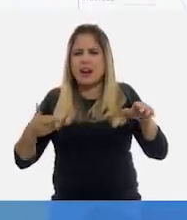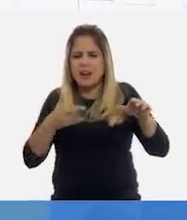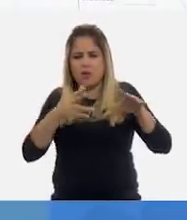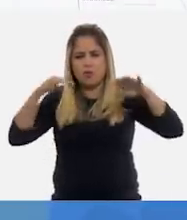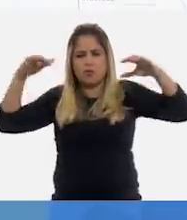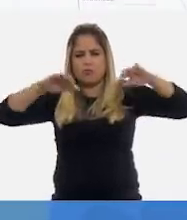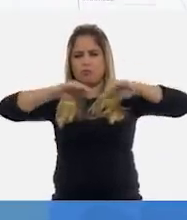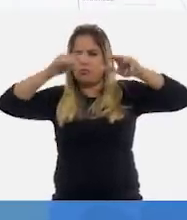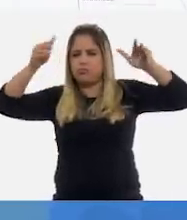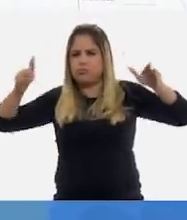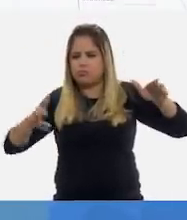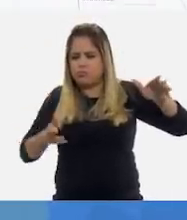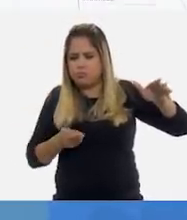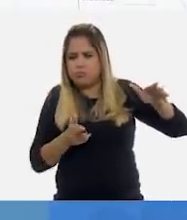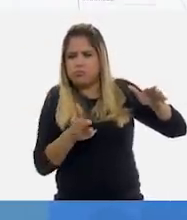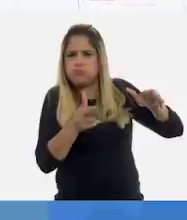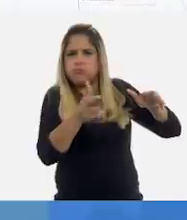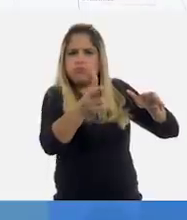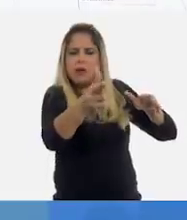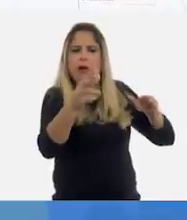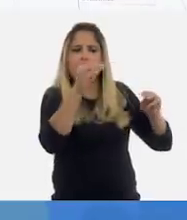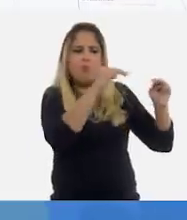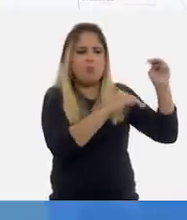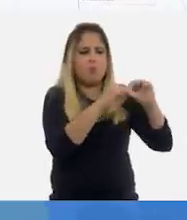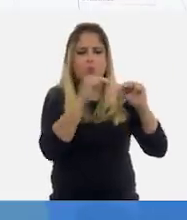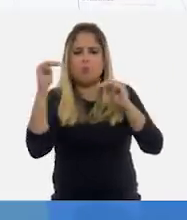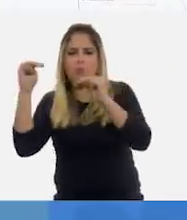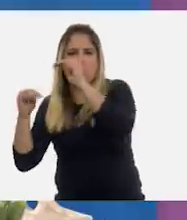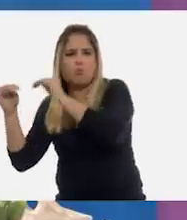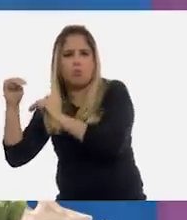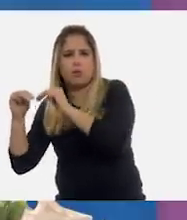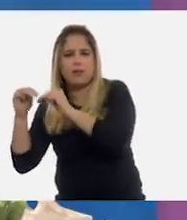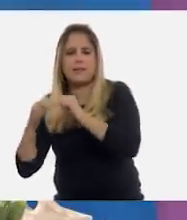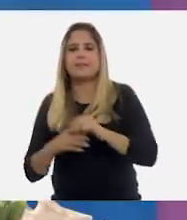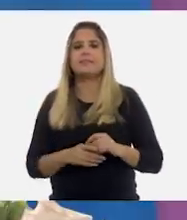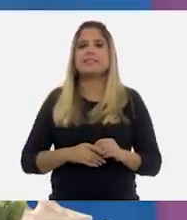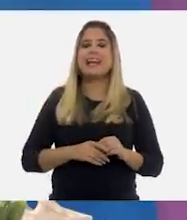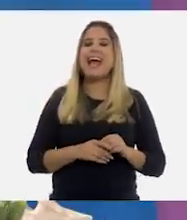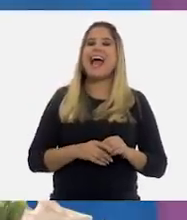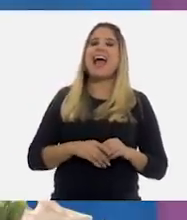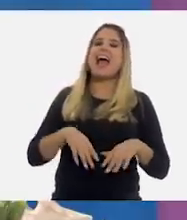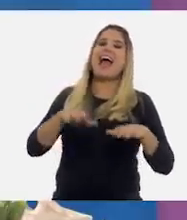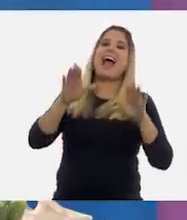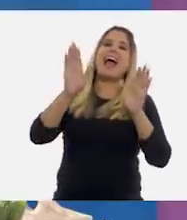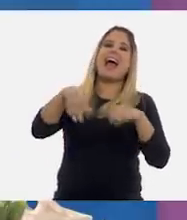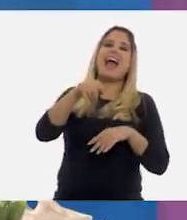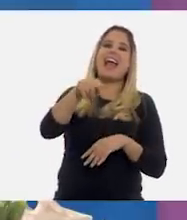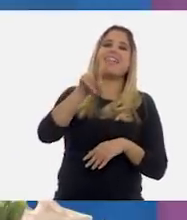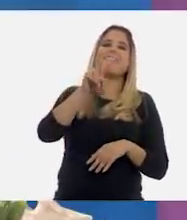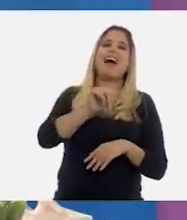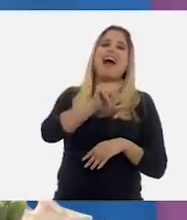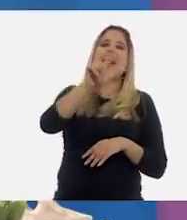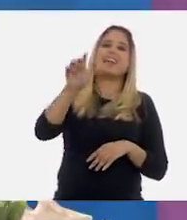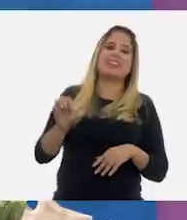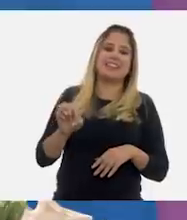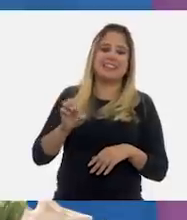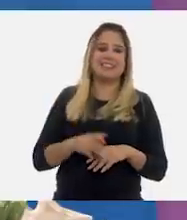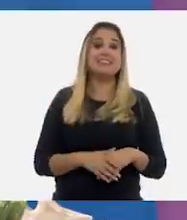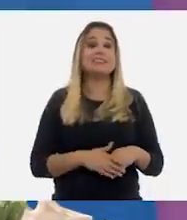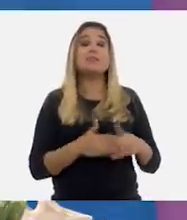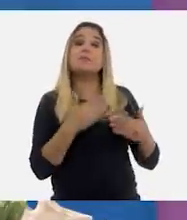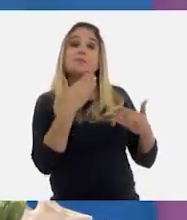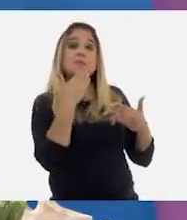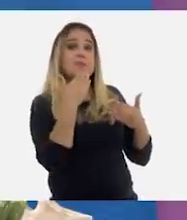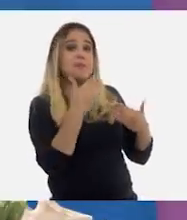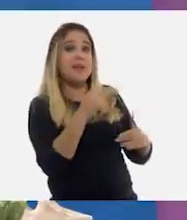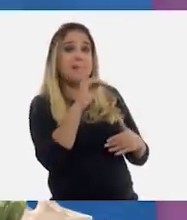situado entre montañas. Ah, ese es el valle. Muy bien,